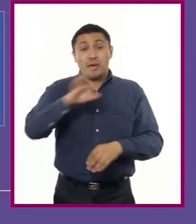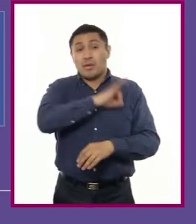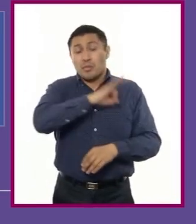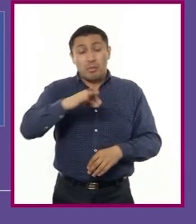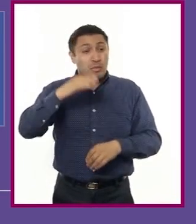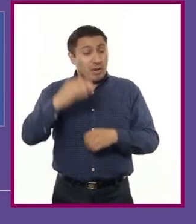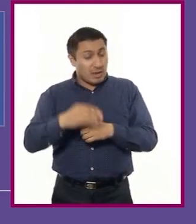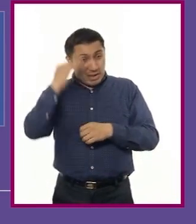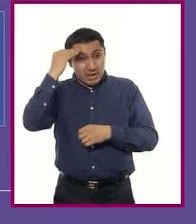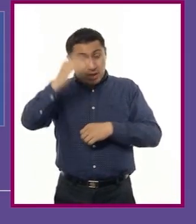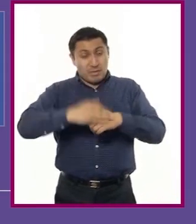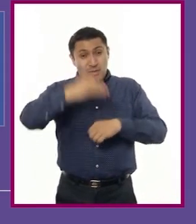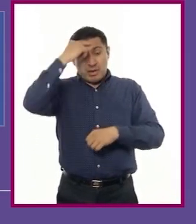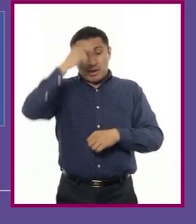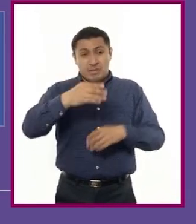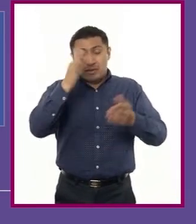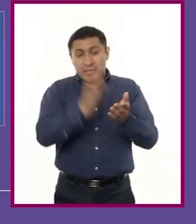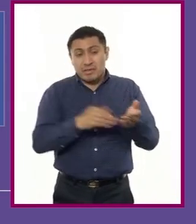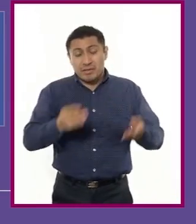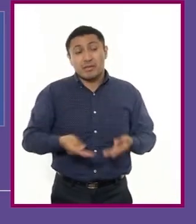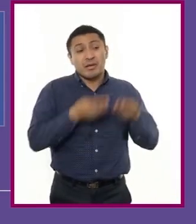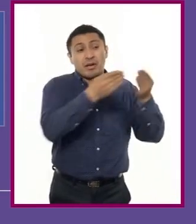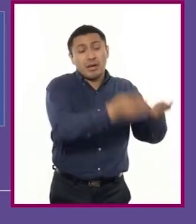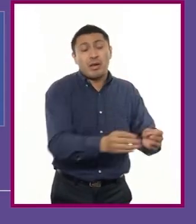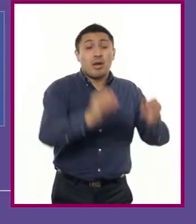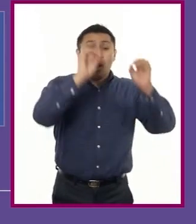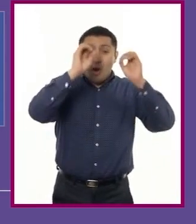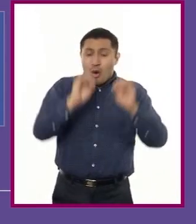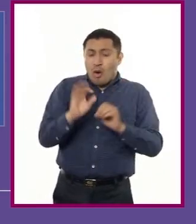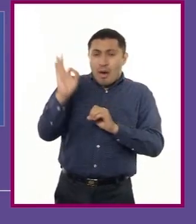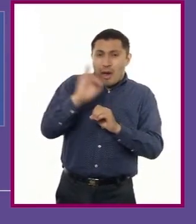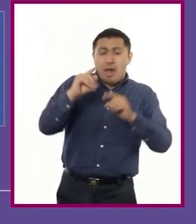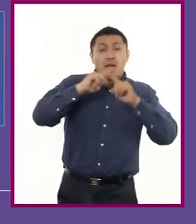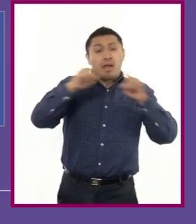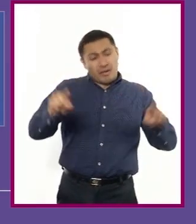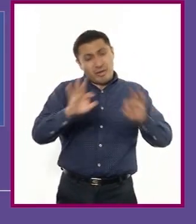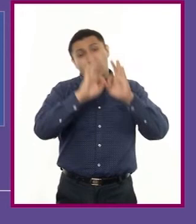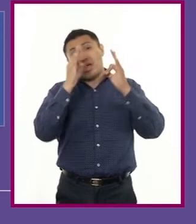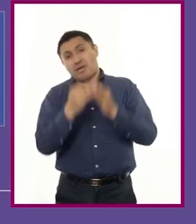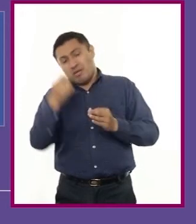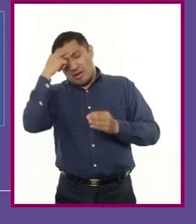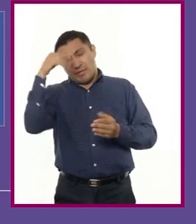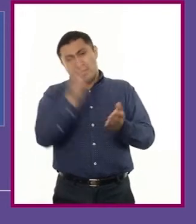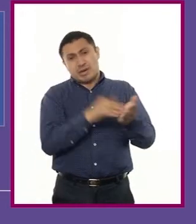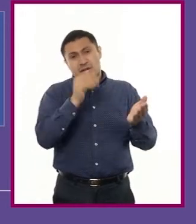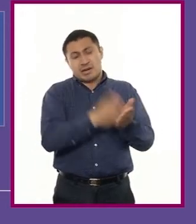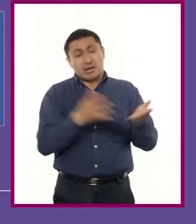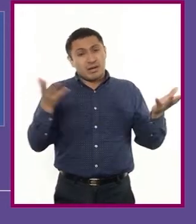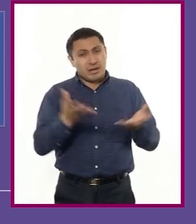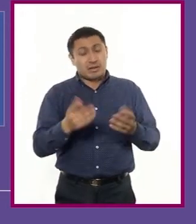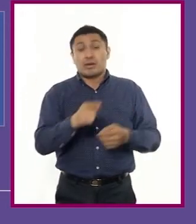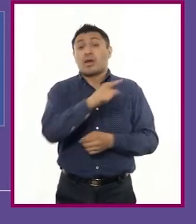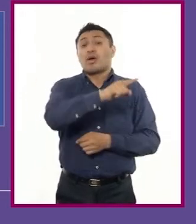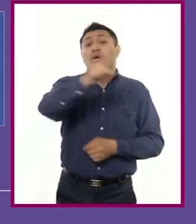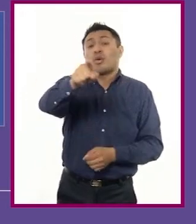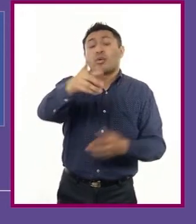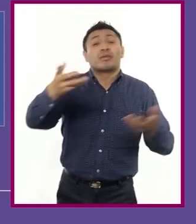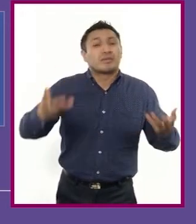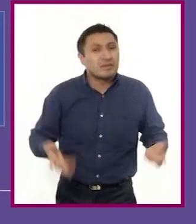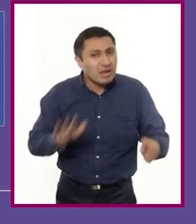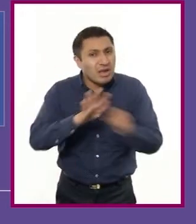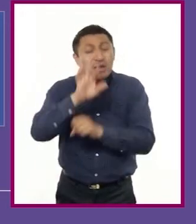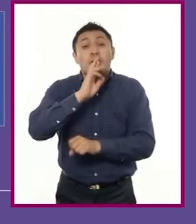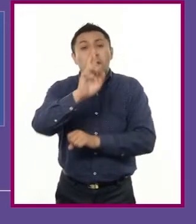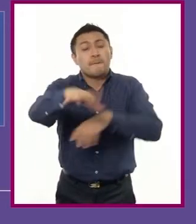prórroga para entregar los documentos o en alguna otra solución para realizar el trámite. Ustedes en casa, ¿qué